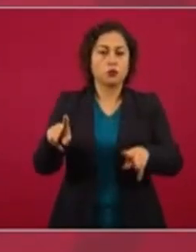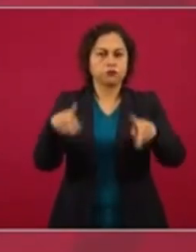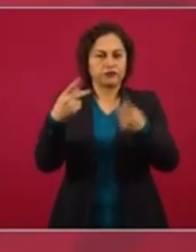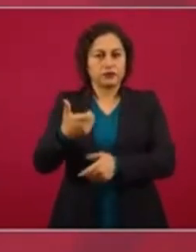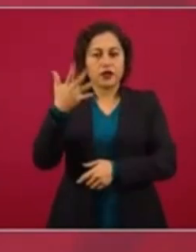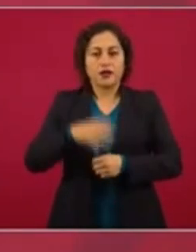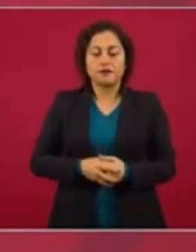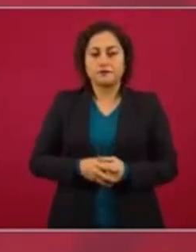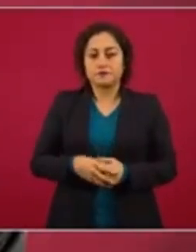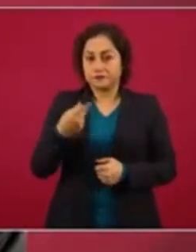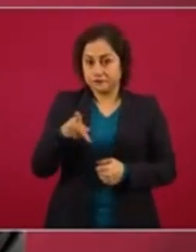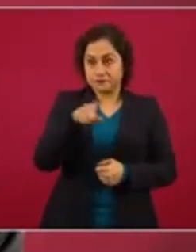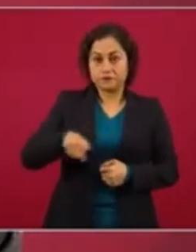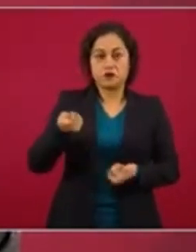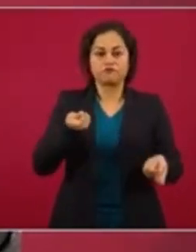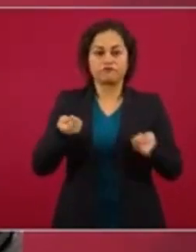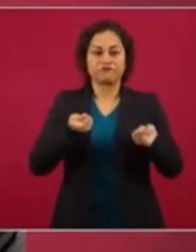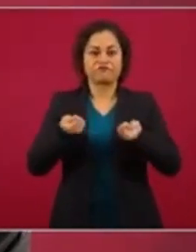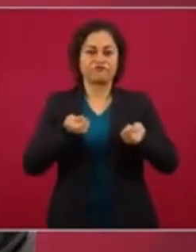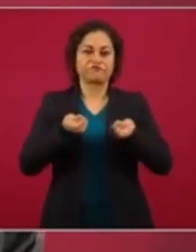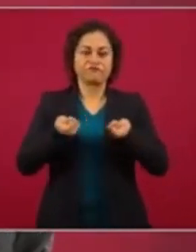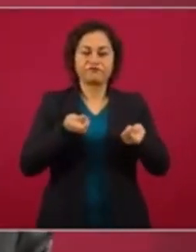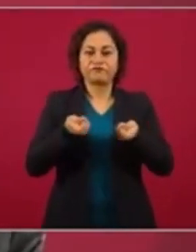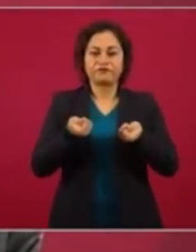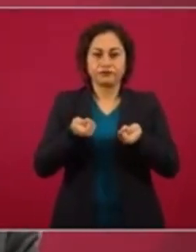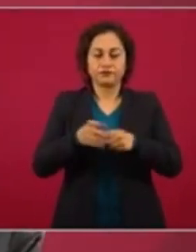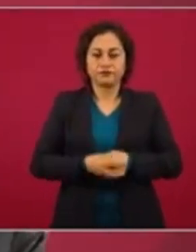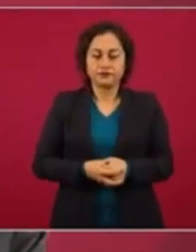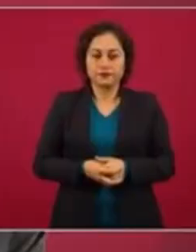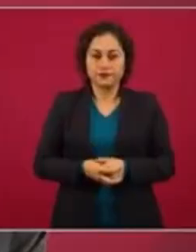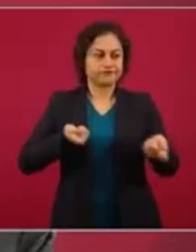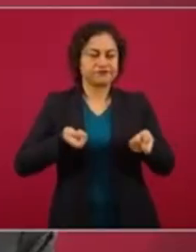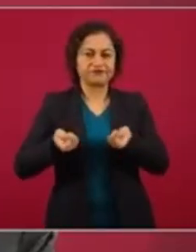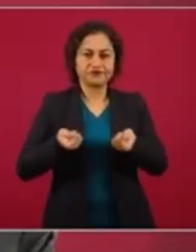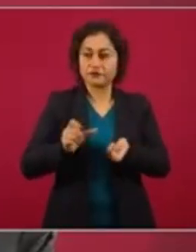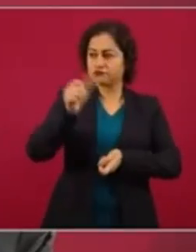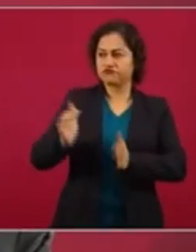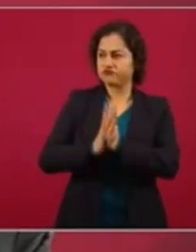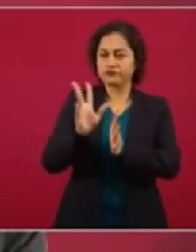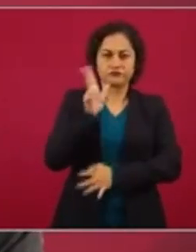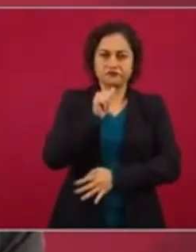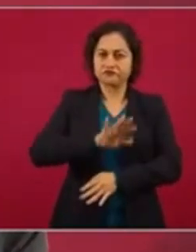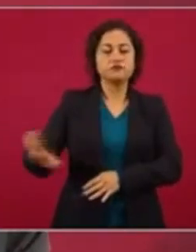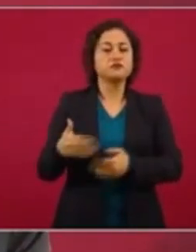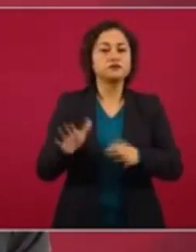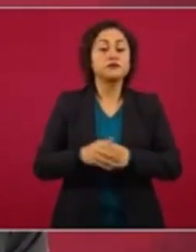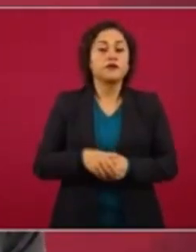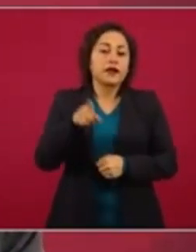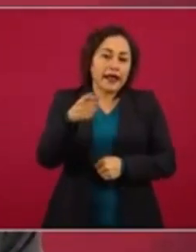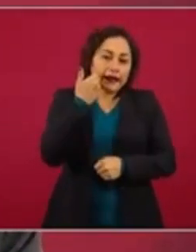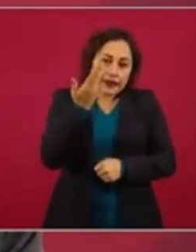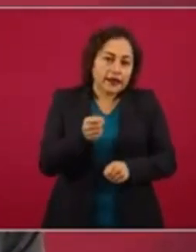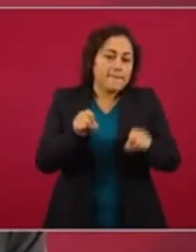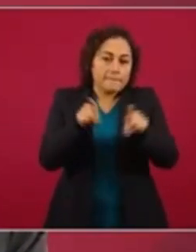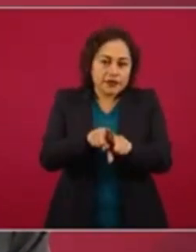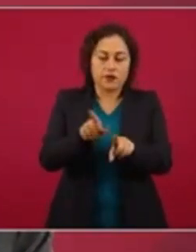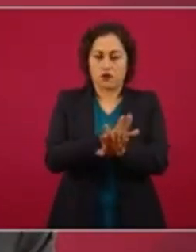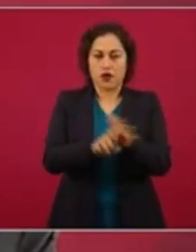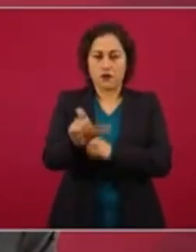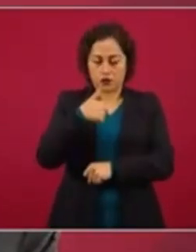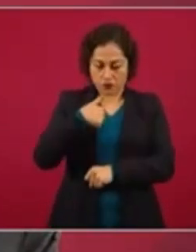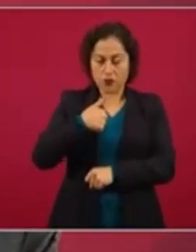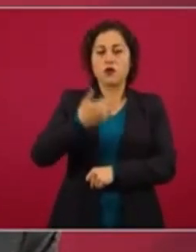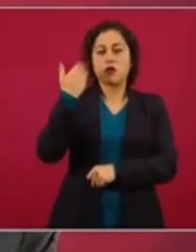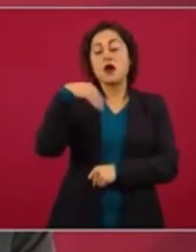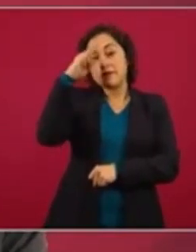las puertas de entrada a la obra, hicieron hacer lo mismo cuando tomamos la decisión de